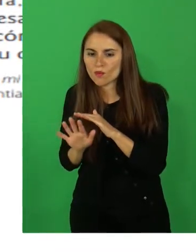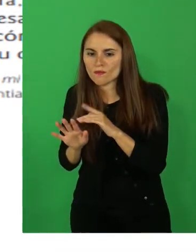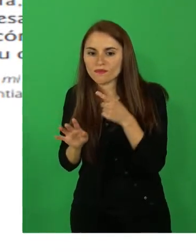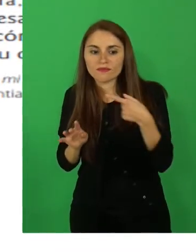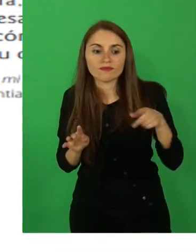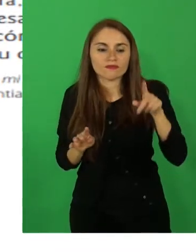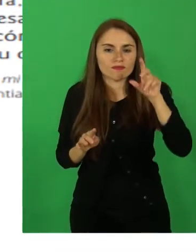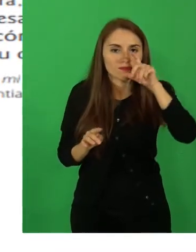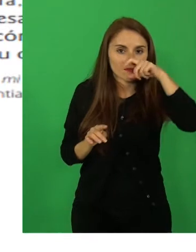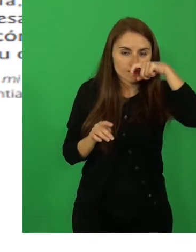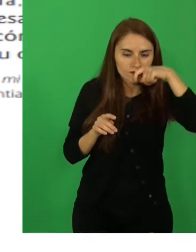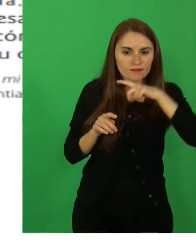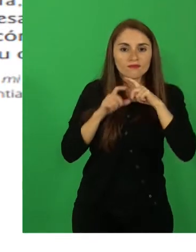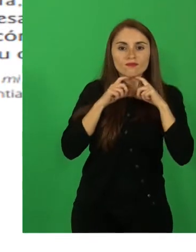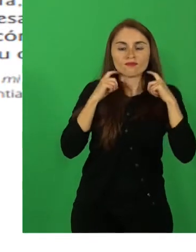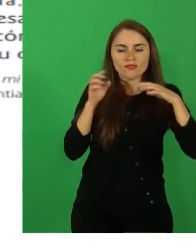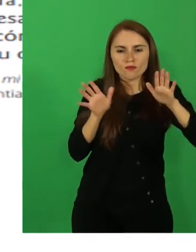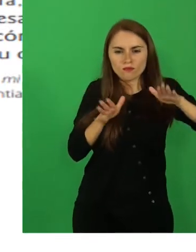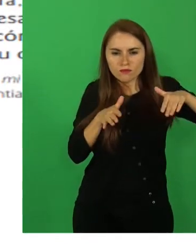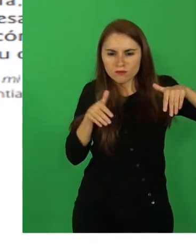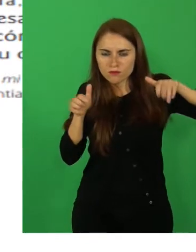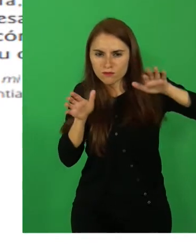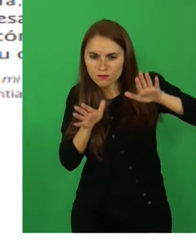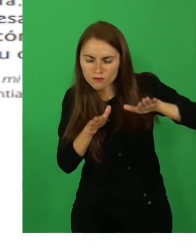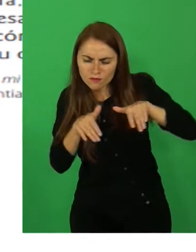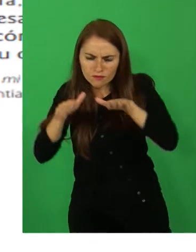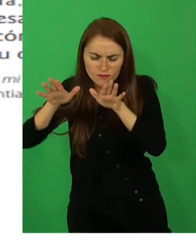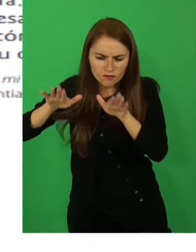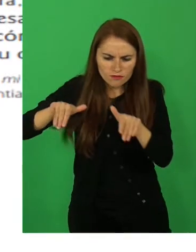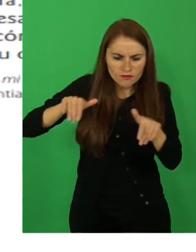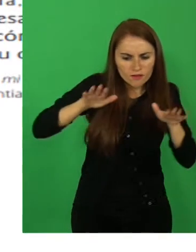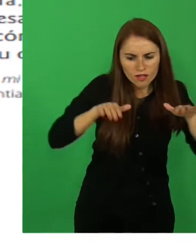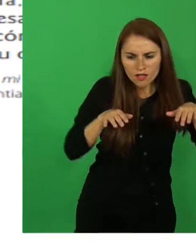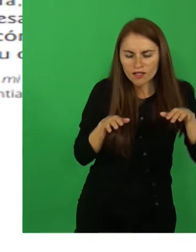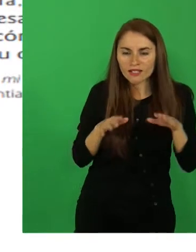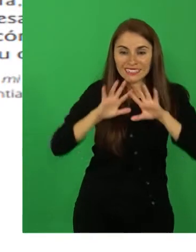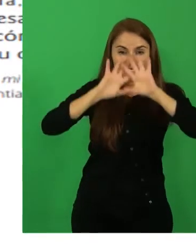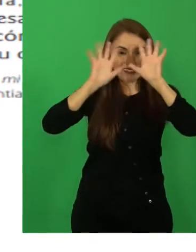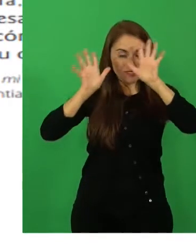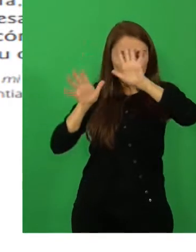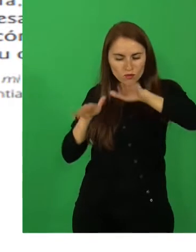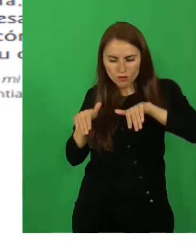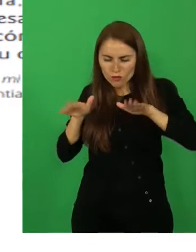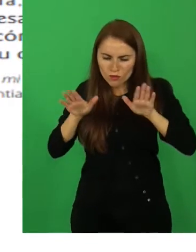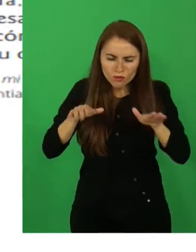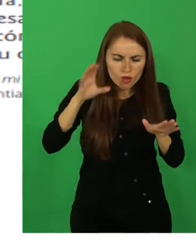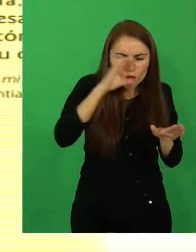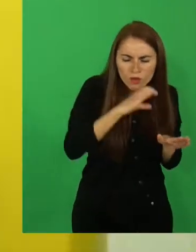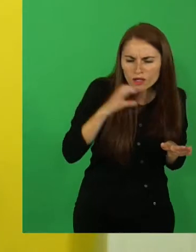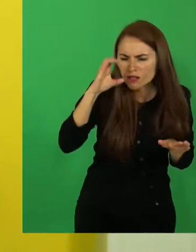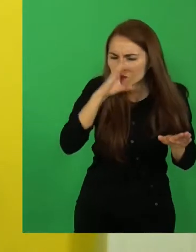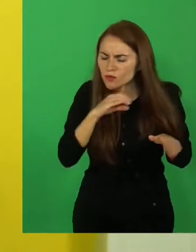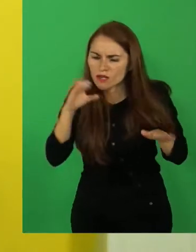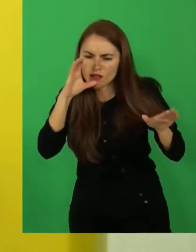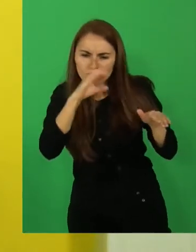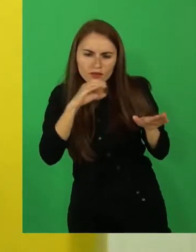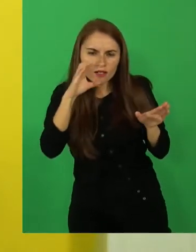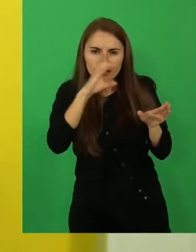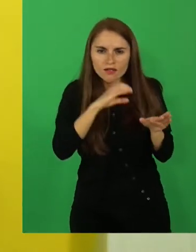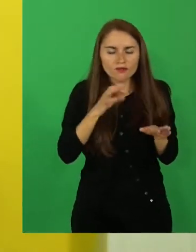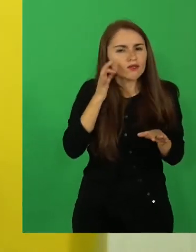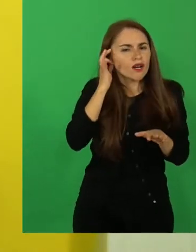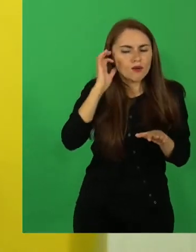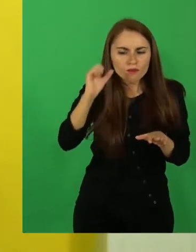sobrevoló los cielos en busca de su pastora, mientras